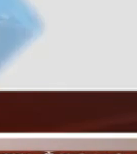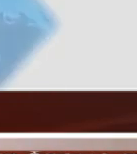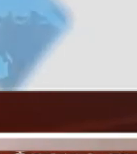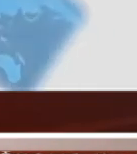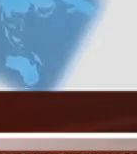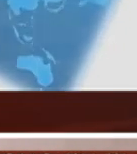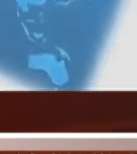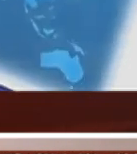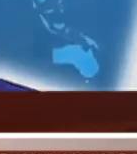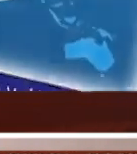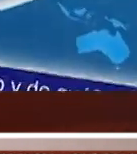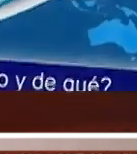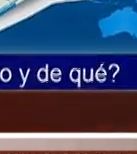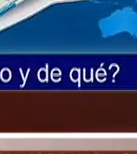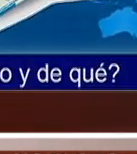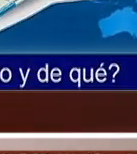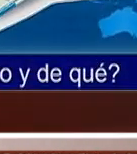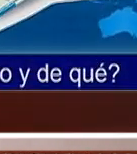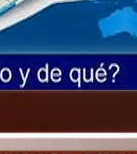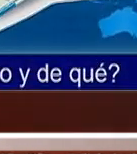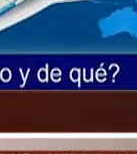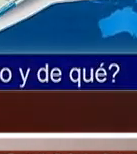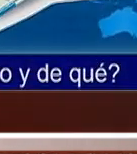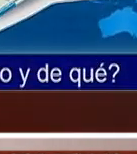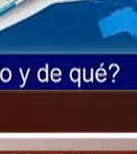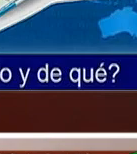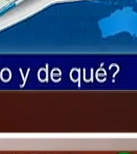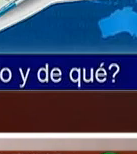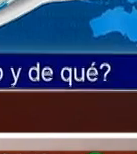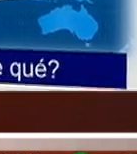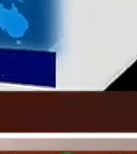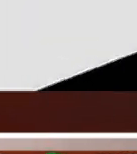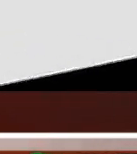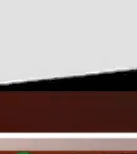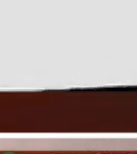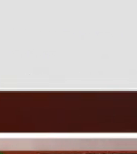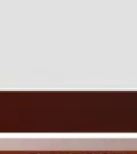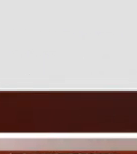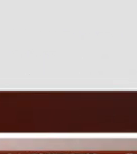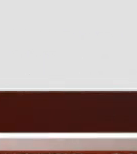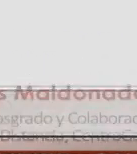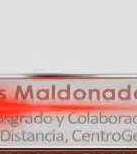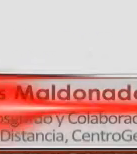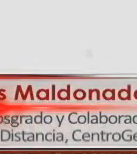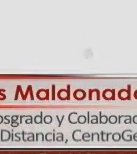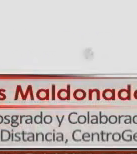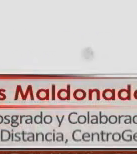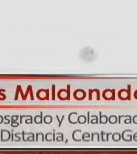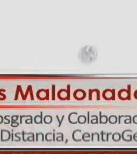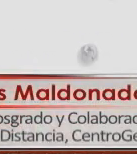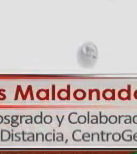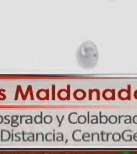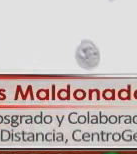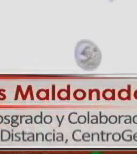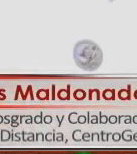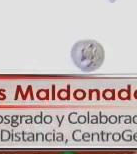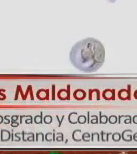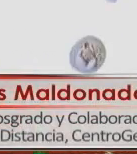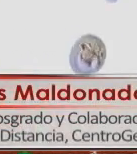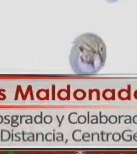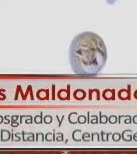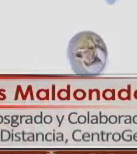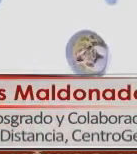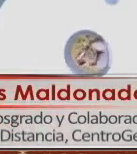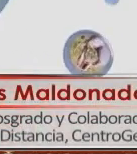territorio anteriormente se decía que información es poder ahora quien tiene el poder quien lo sabe manejar